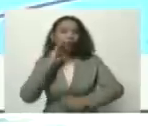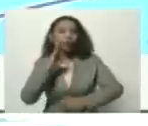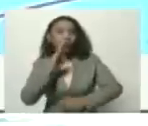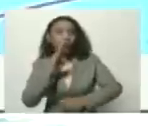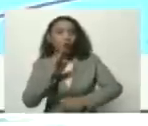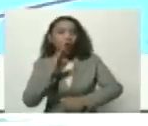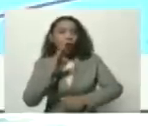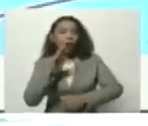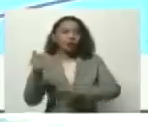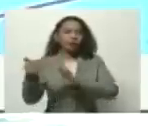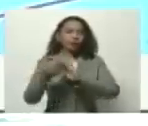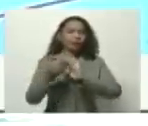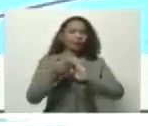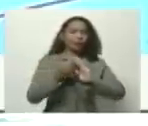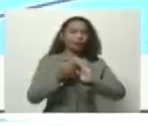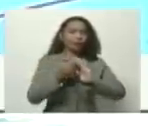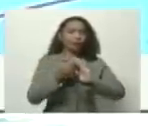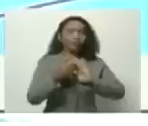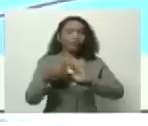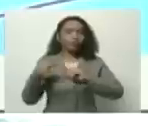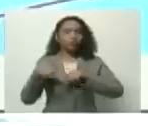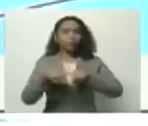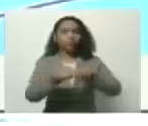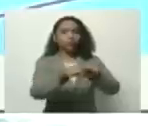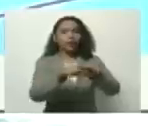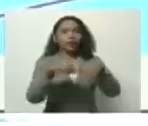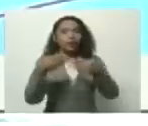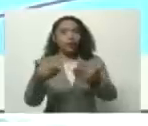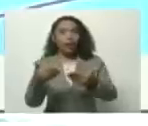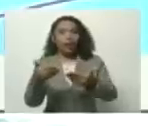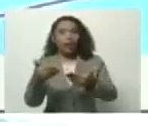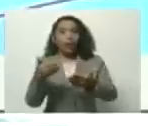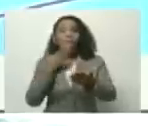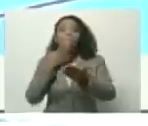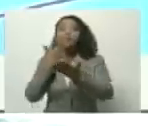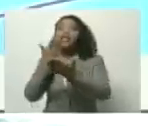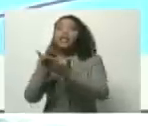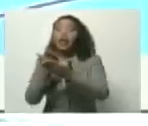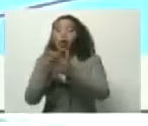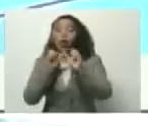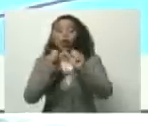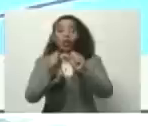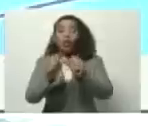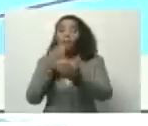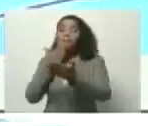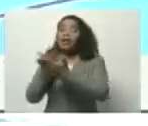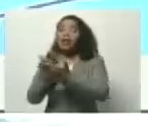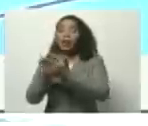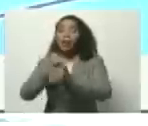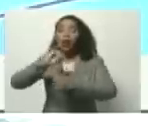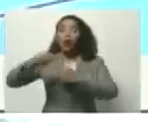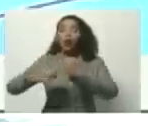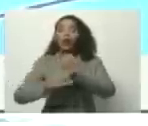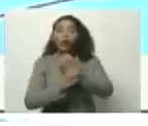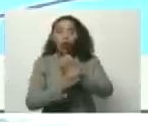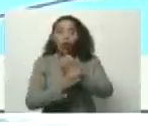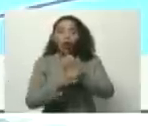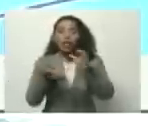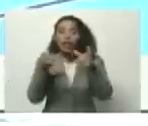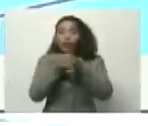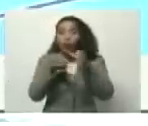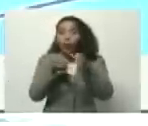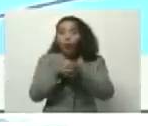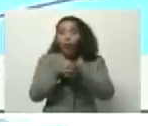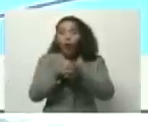Medidas coercitivas unilaterales que fueron pedidas y siguen siendo pedidas por Juan Guaidó y un grupo